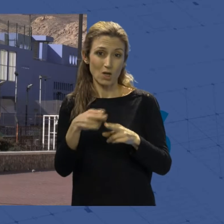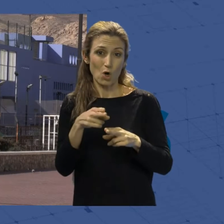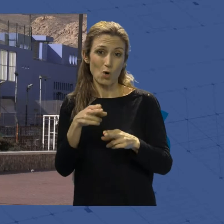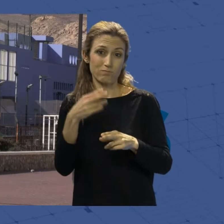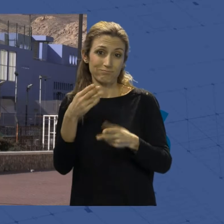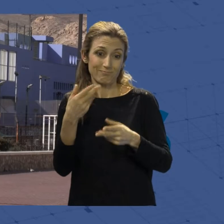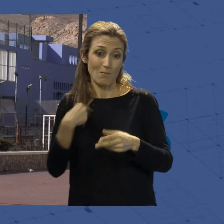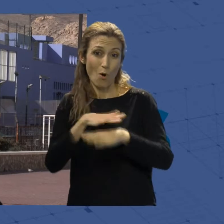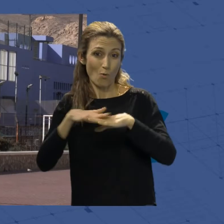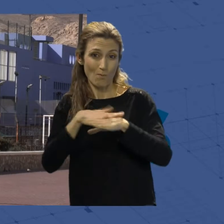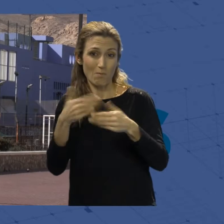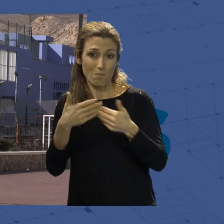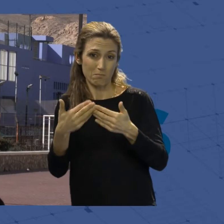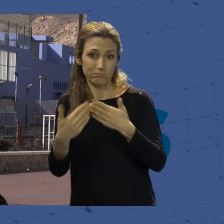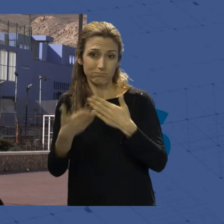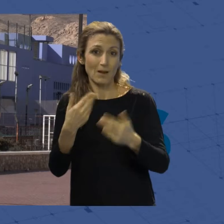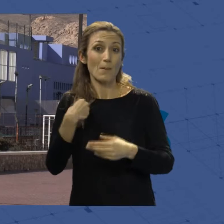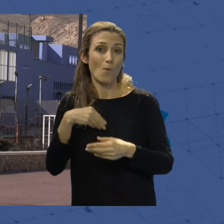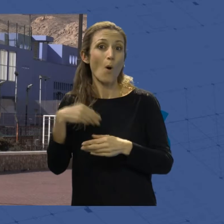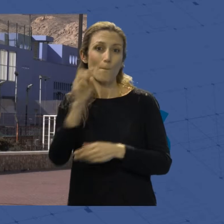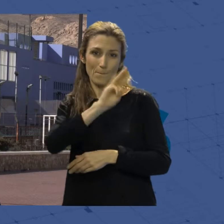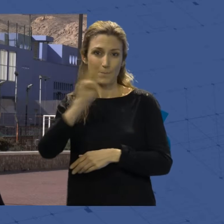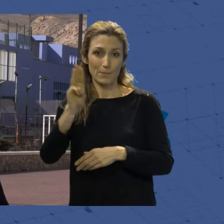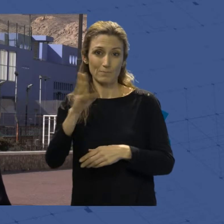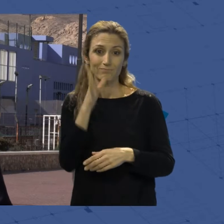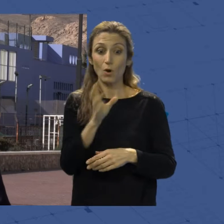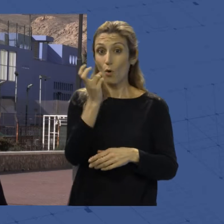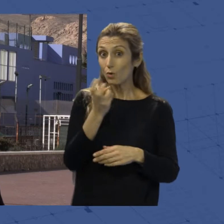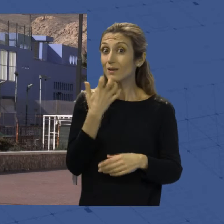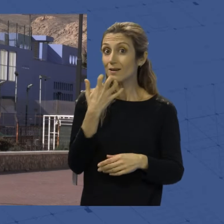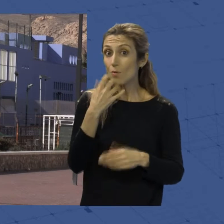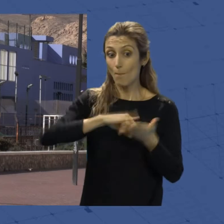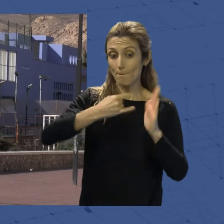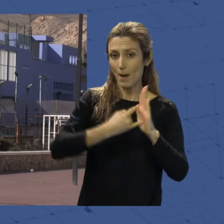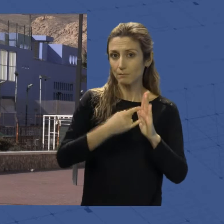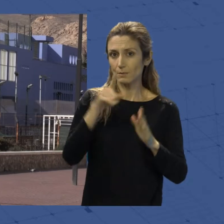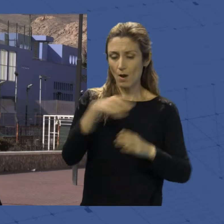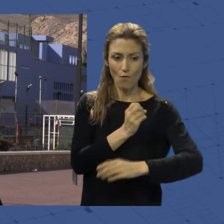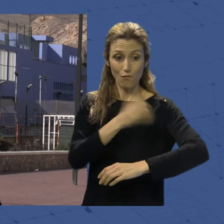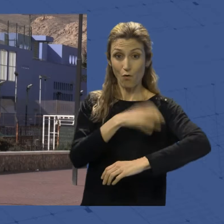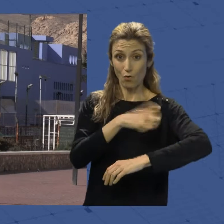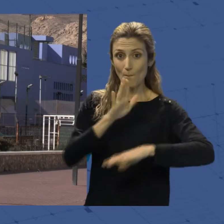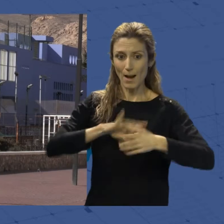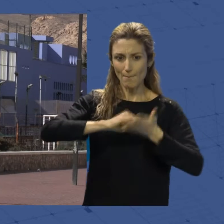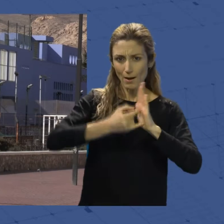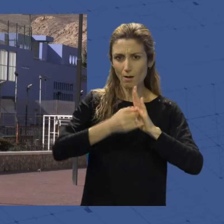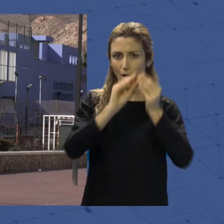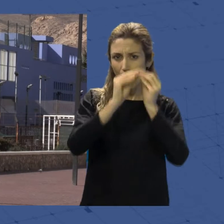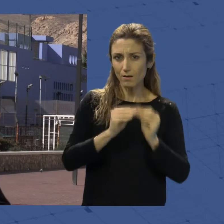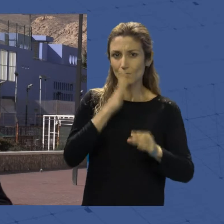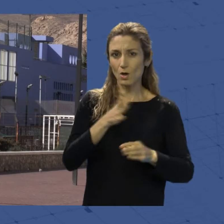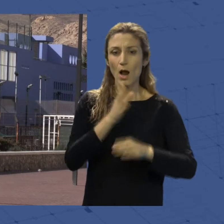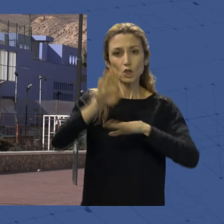los gobiernos del Partido Popular. Otro ejemplo, los planes, los fondos para elaborar planes de sostenibilidad